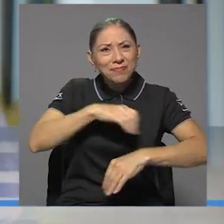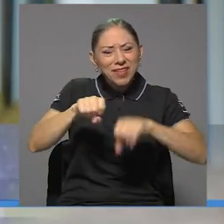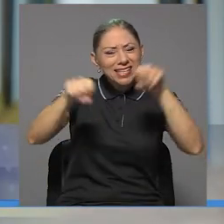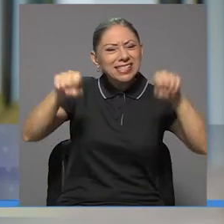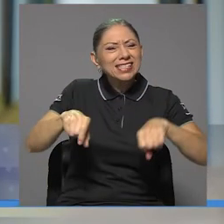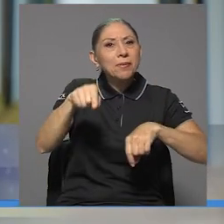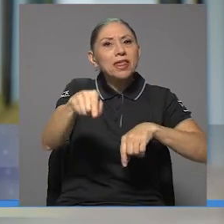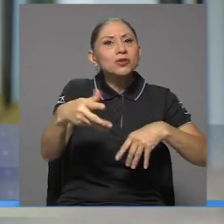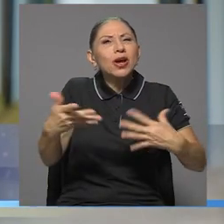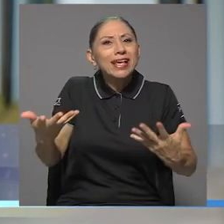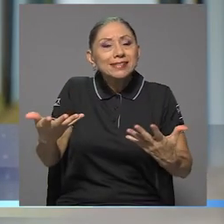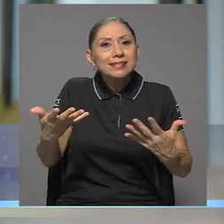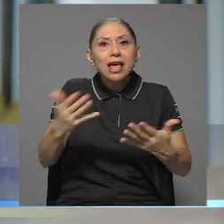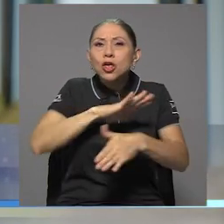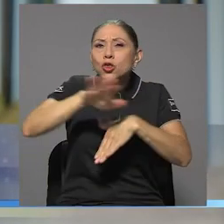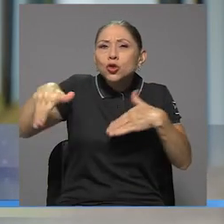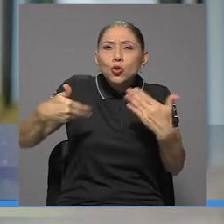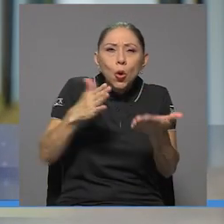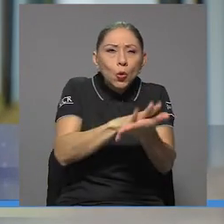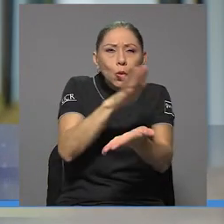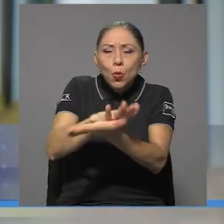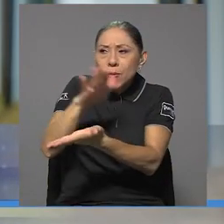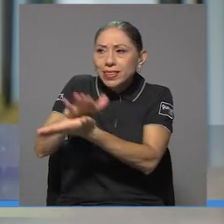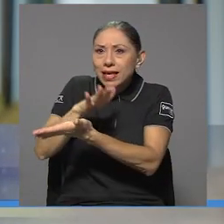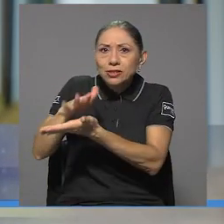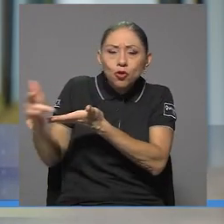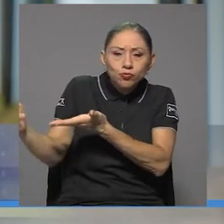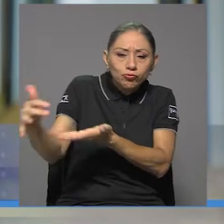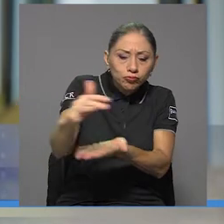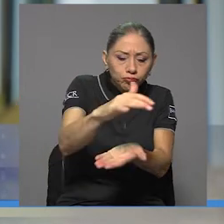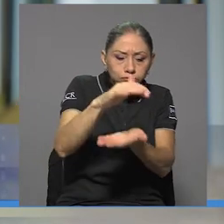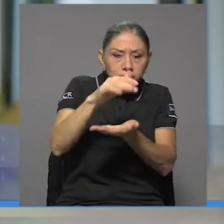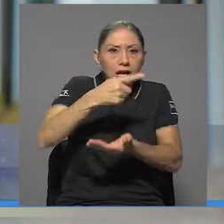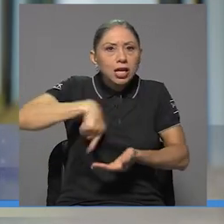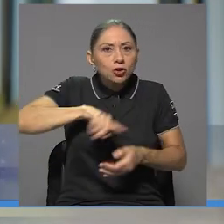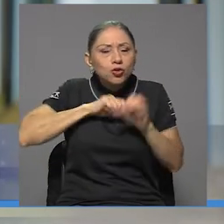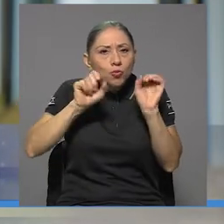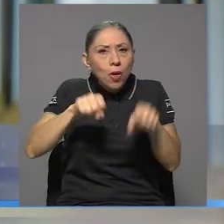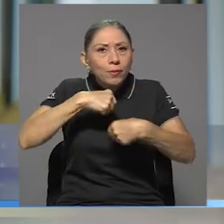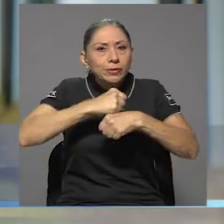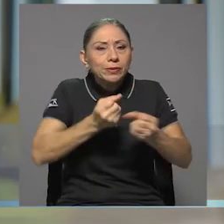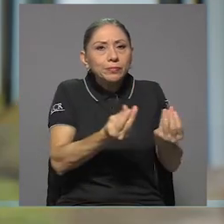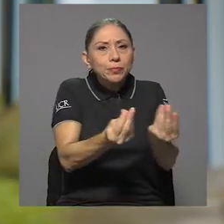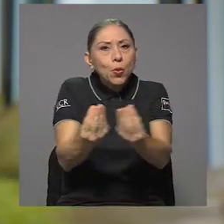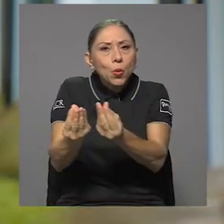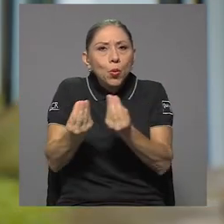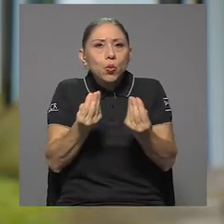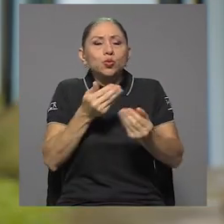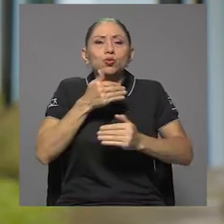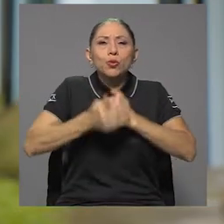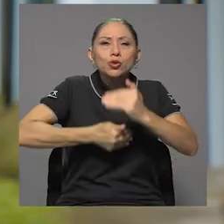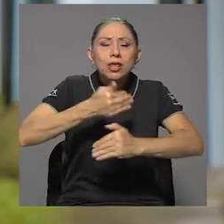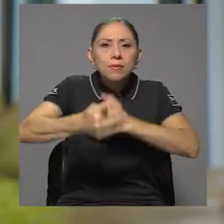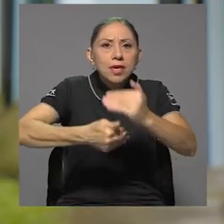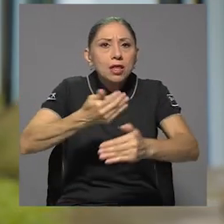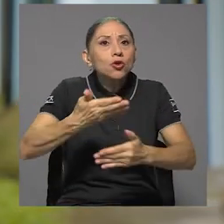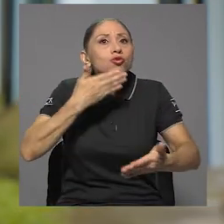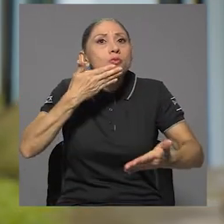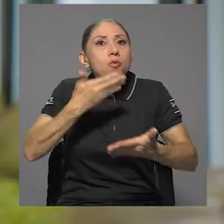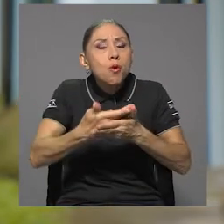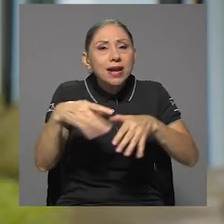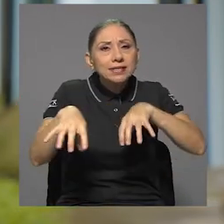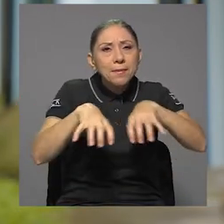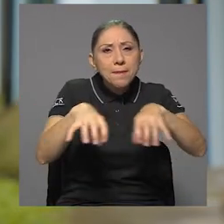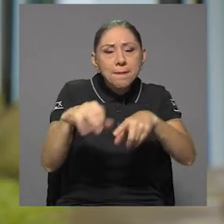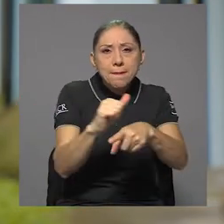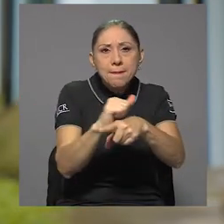es toda la documentación necesaria para poder nosotros generar productos, para tener procedimientos, para tener todas las buenas prácticas que